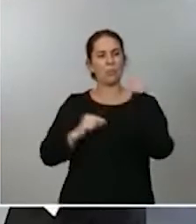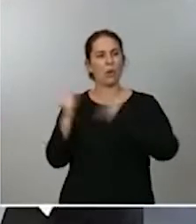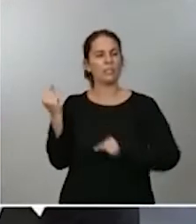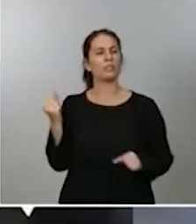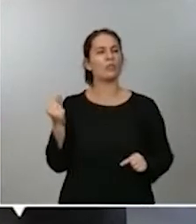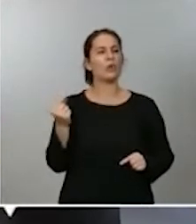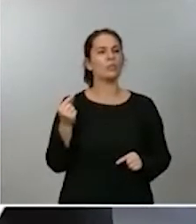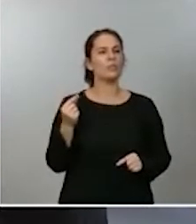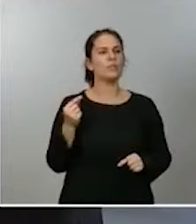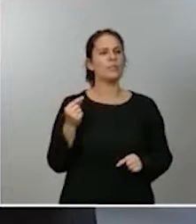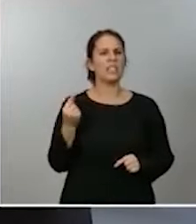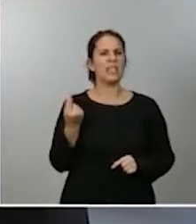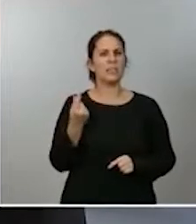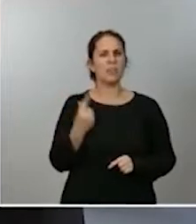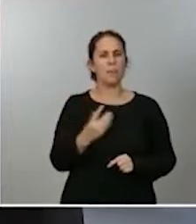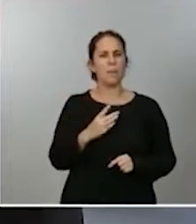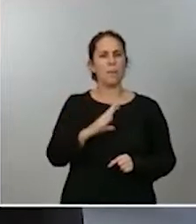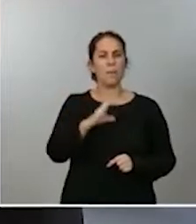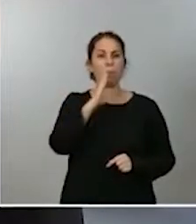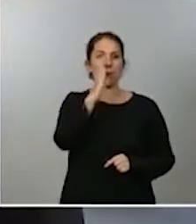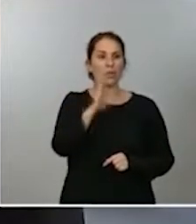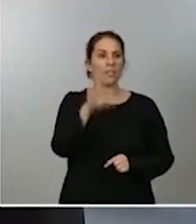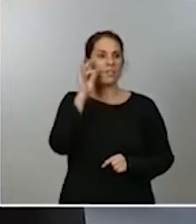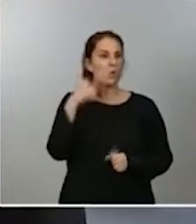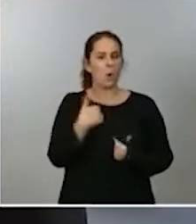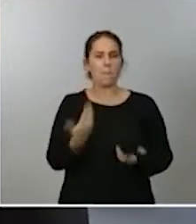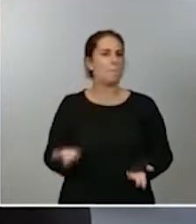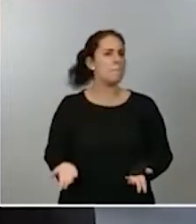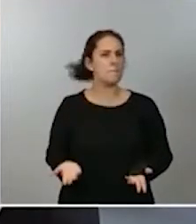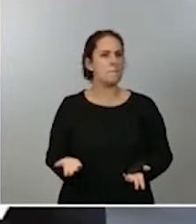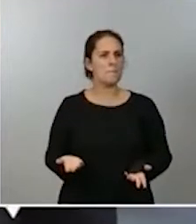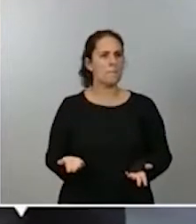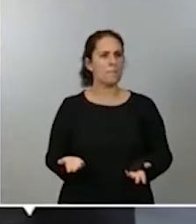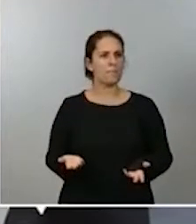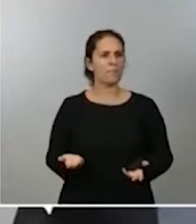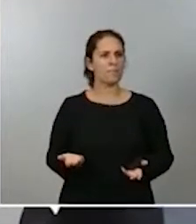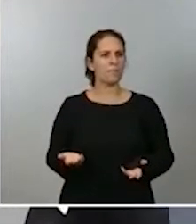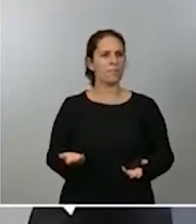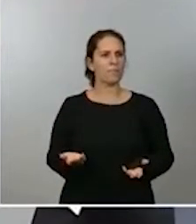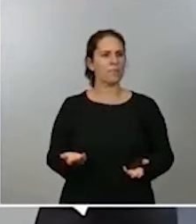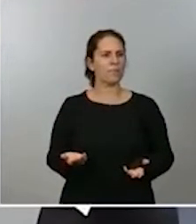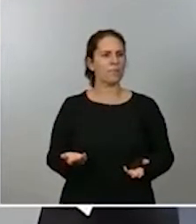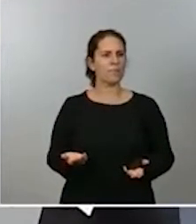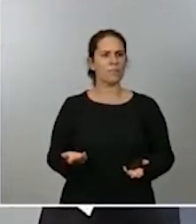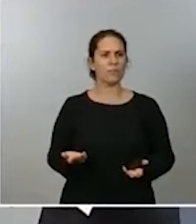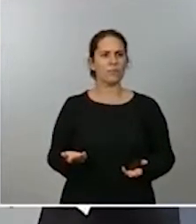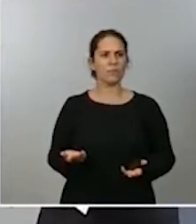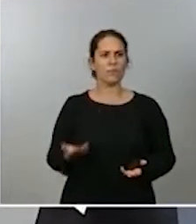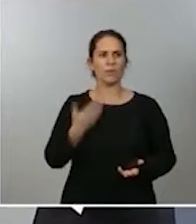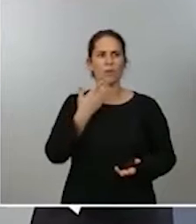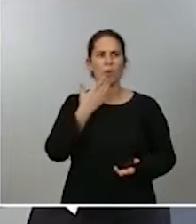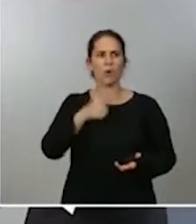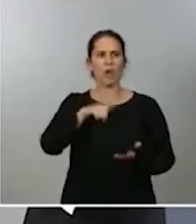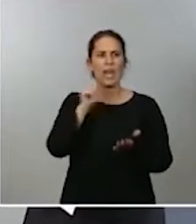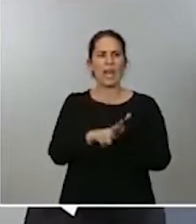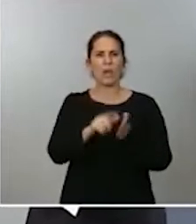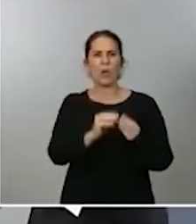todo, en sentido tiene esta decisión que no sea contraria al buen desarrollo de la lengua común en toda España.